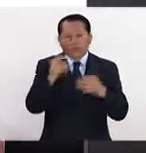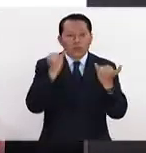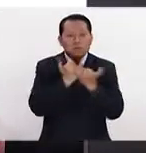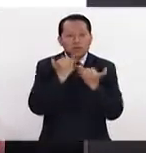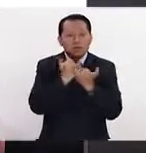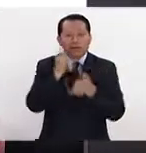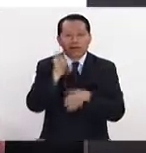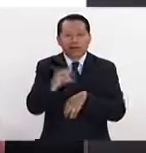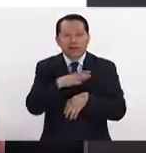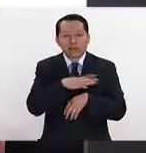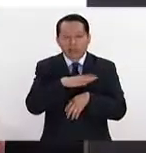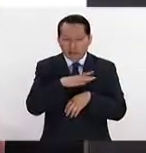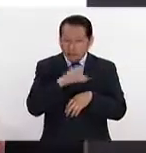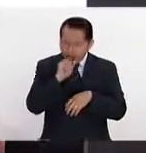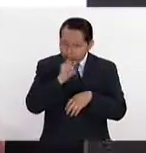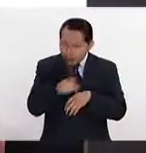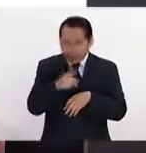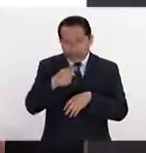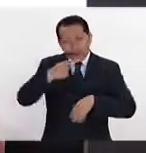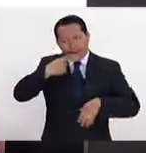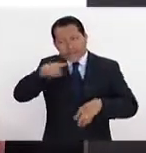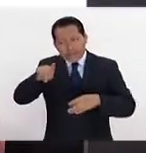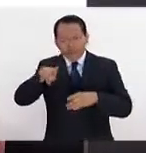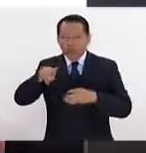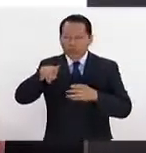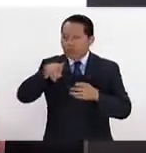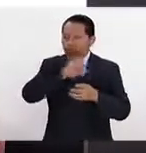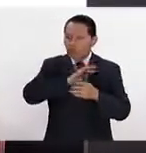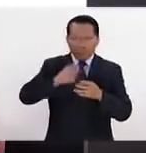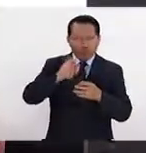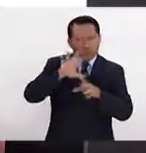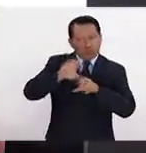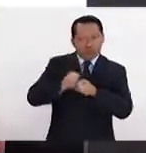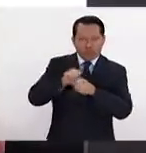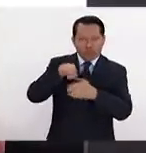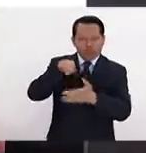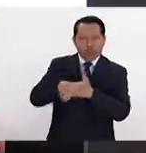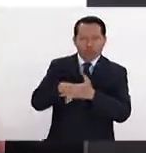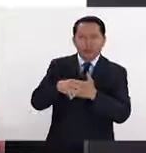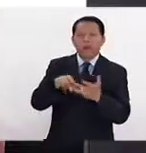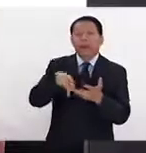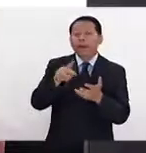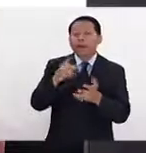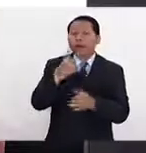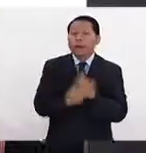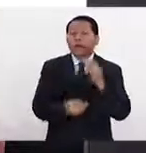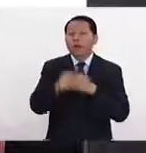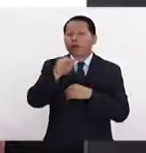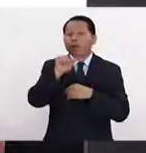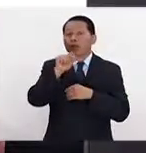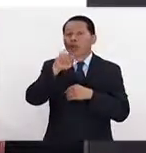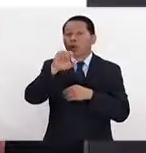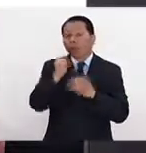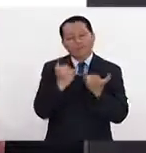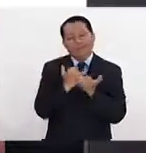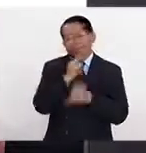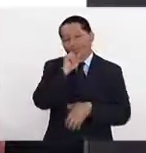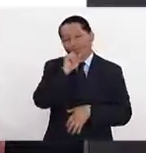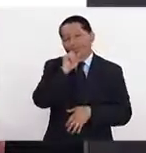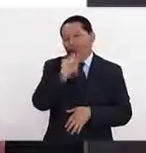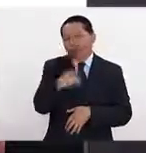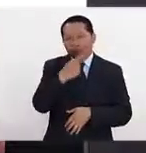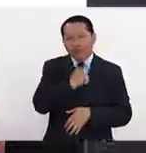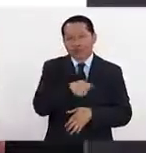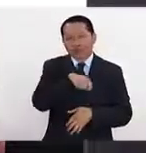está penado de muerte, huye hacia Nápoles y Nápoles era también parte de este Imperio Español, ¿no? Entonces,